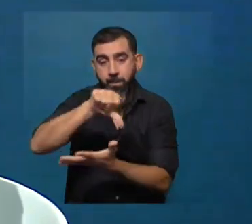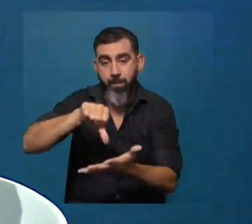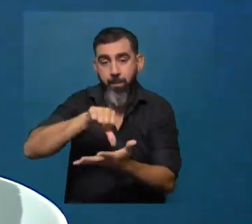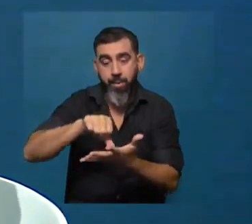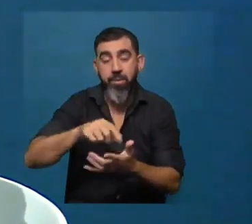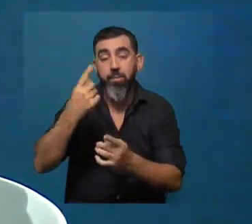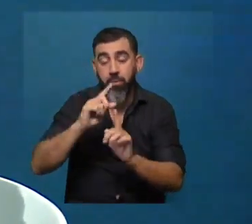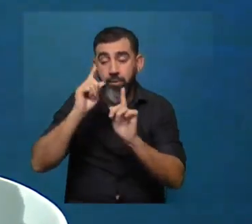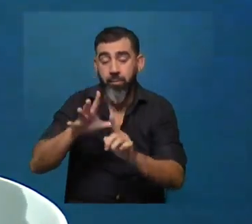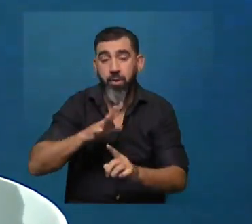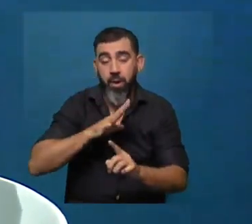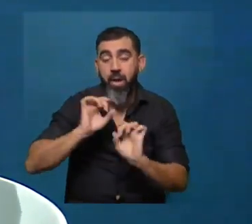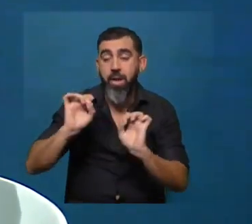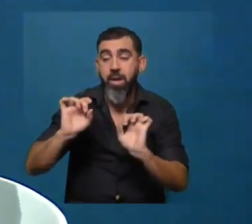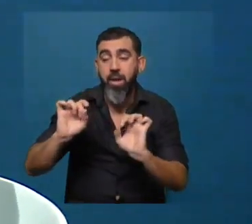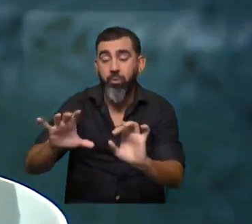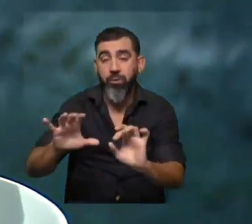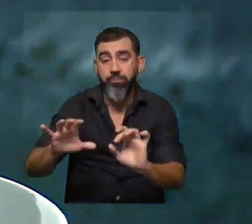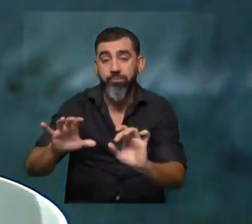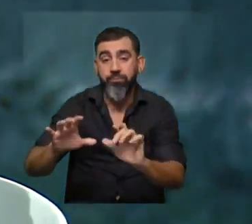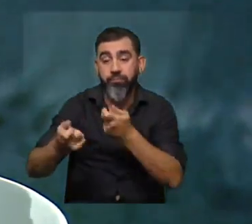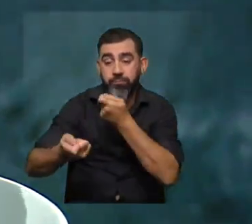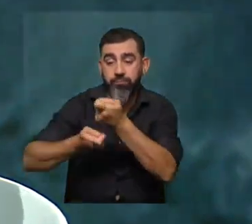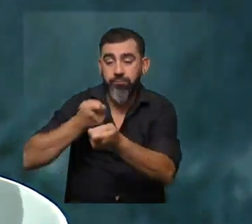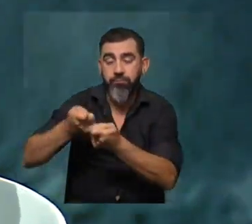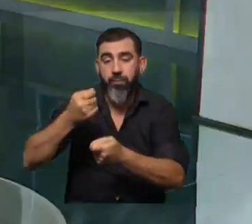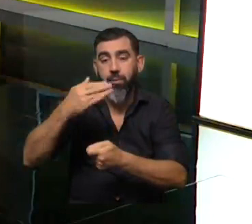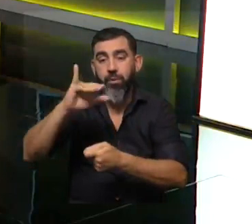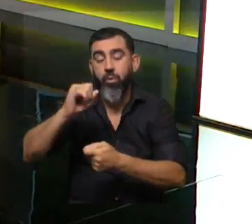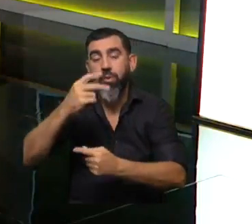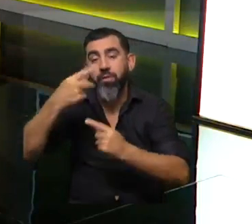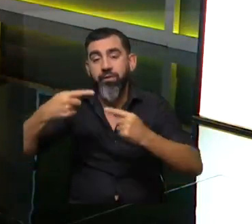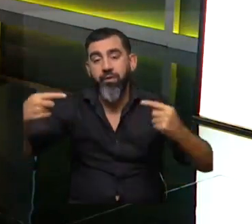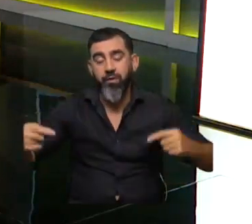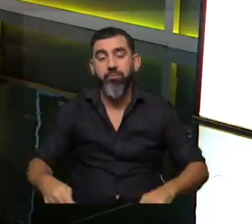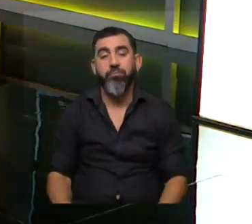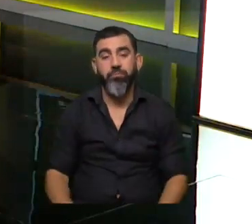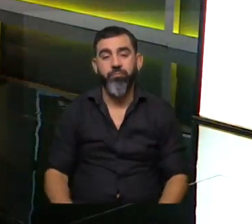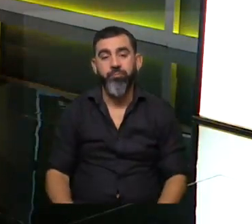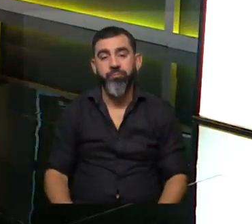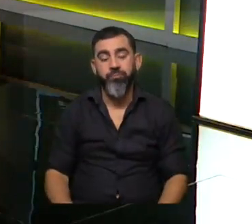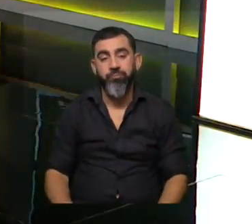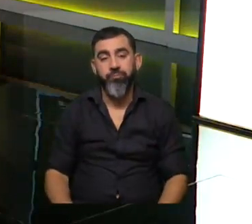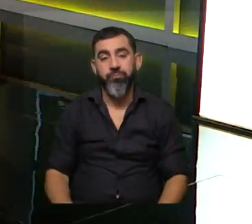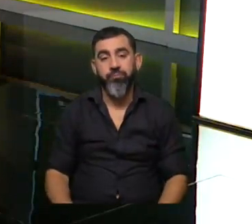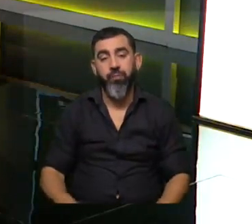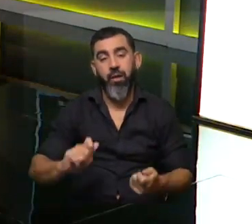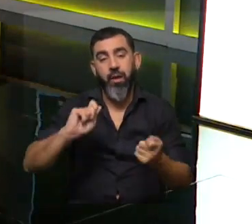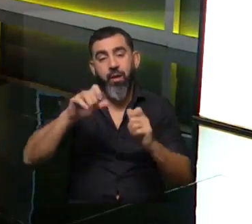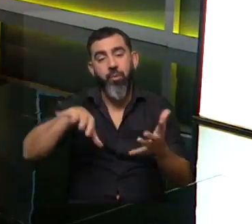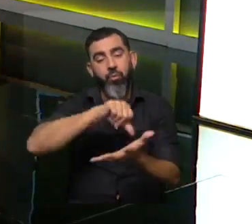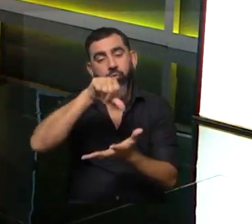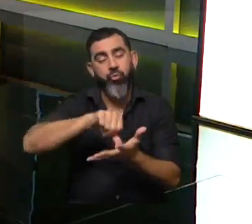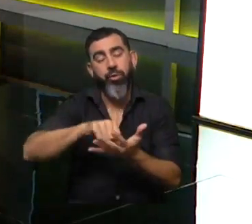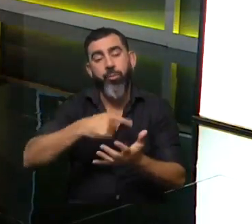posibilidad de albergar algo natural le aportan a la biodiversidad. Está bien, si nos vamos a la otra punta de la ciudad y pensamos en lo